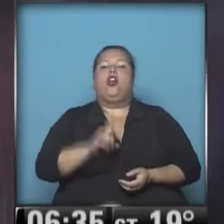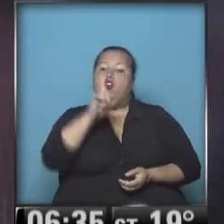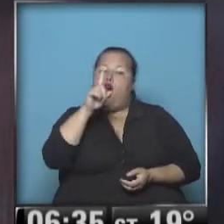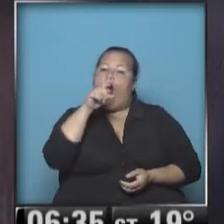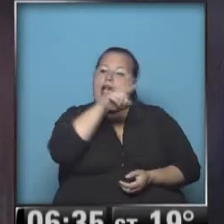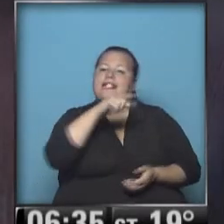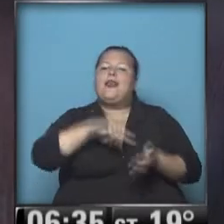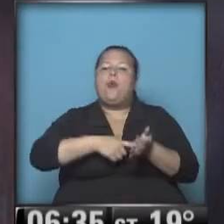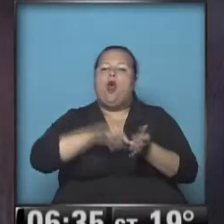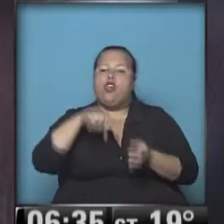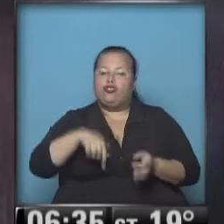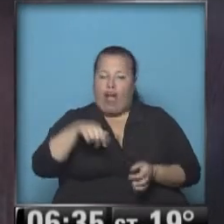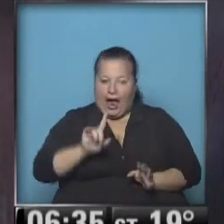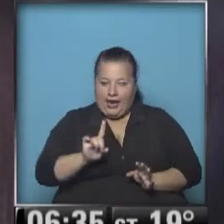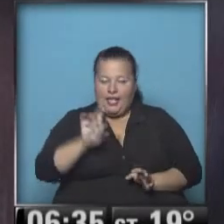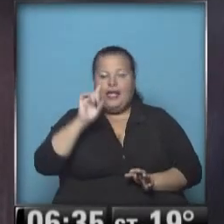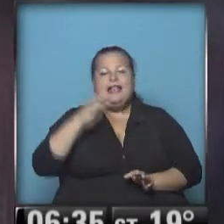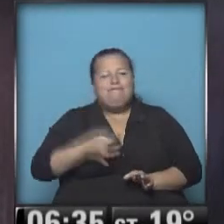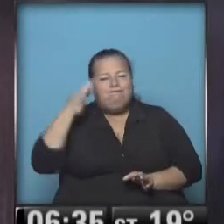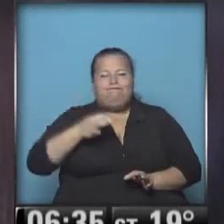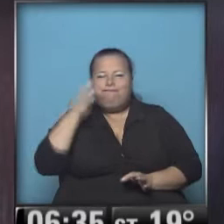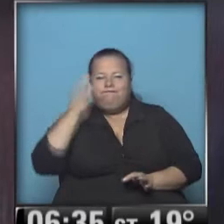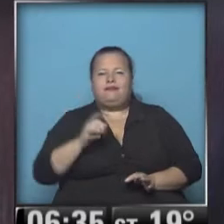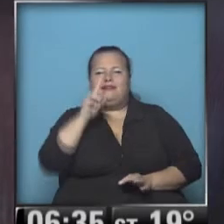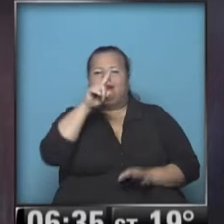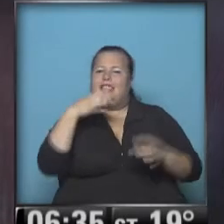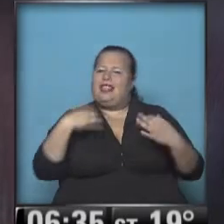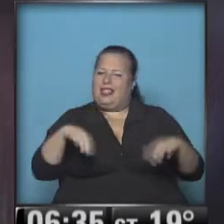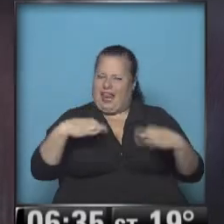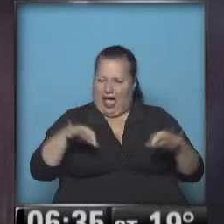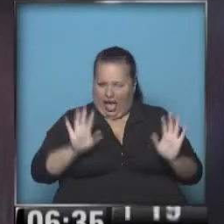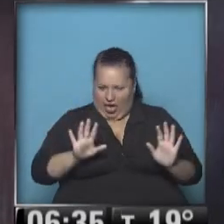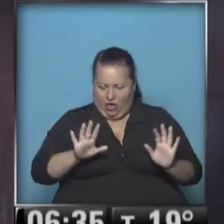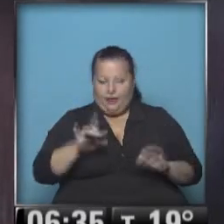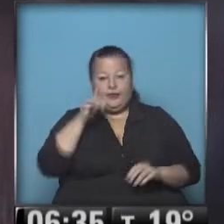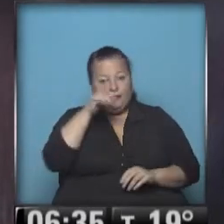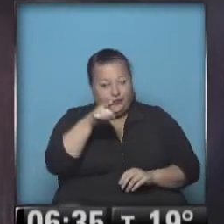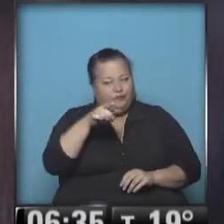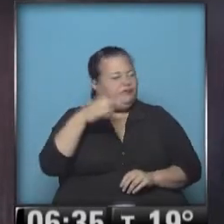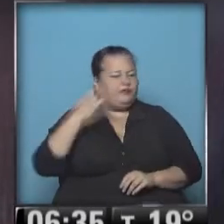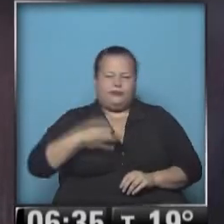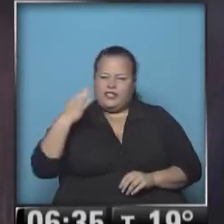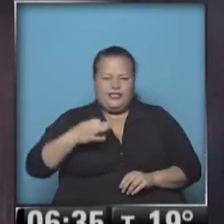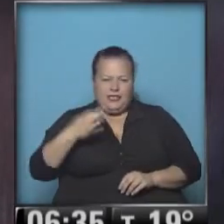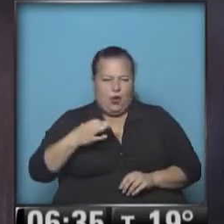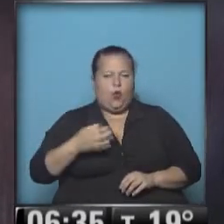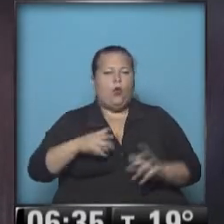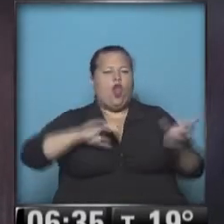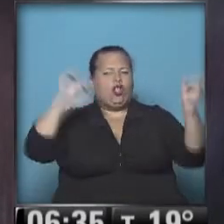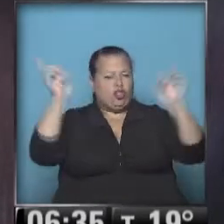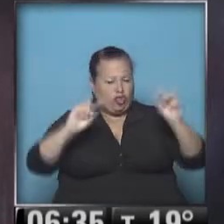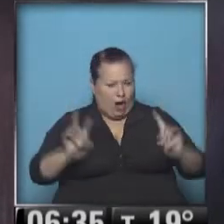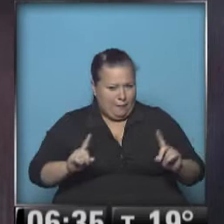noroeste de la provincia de Buenos Aires, zona especialmente sensible. Aquí es altamente probable que las